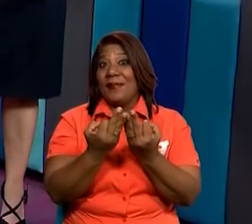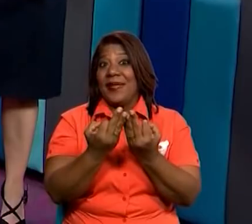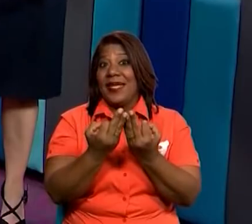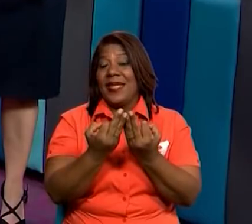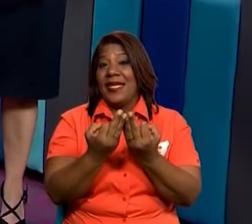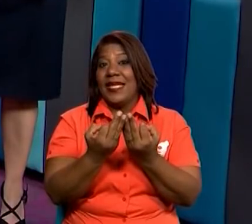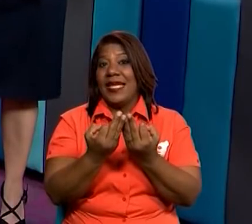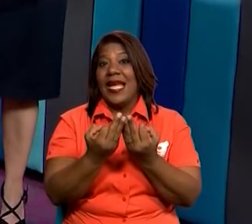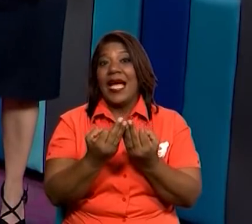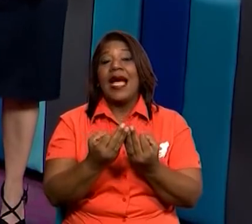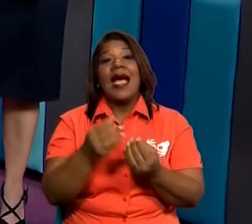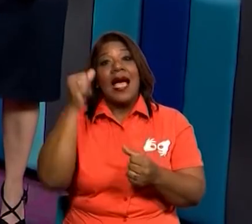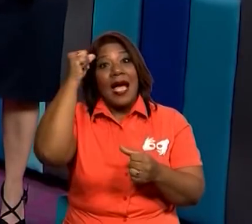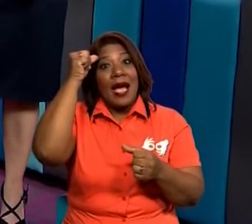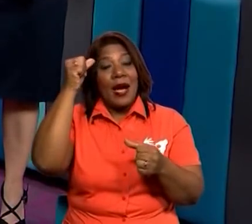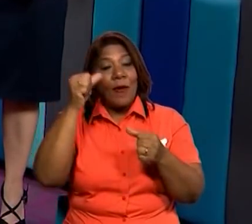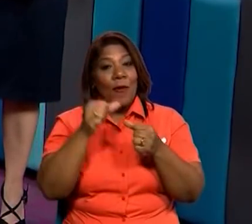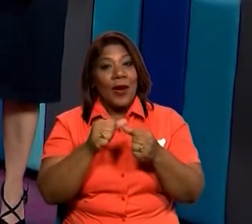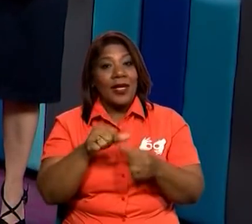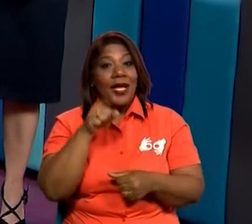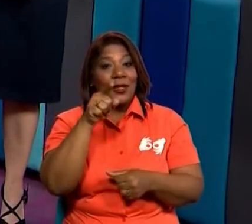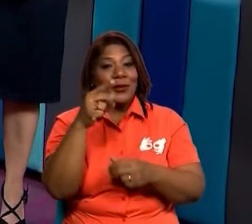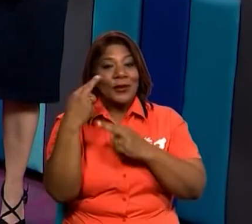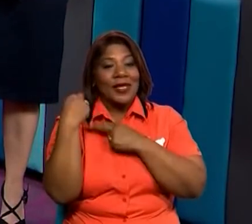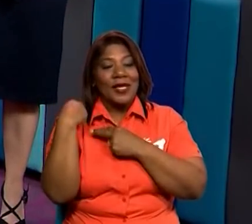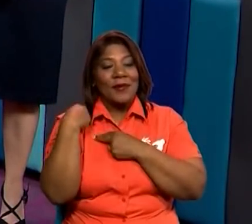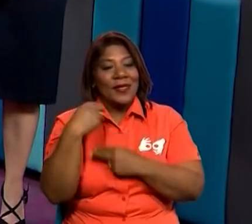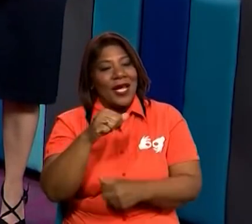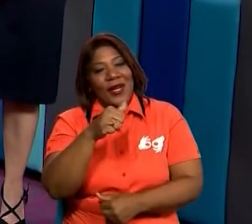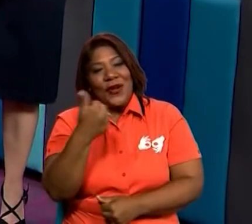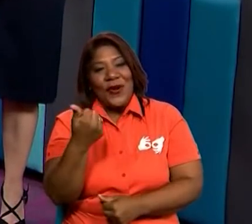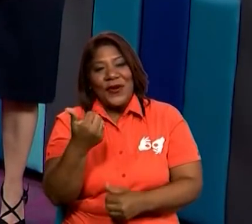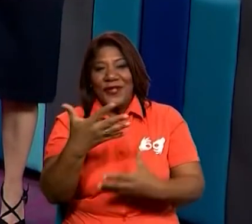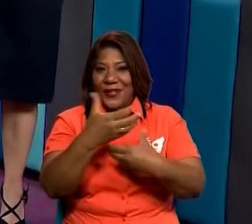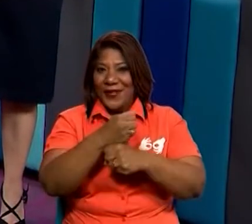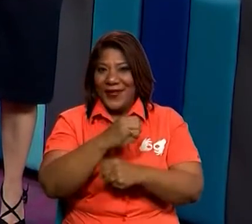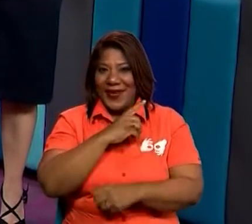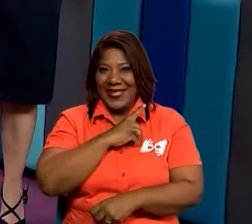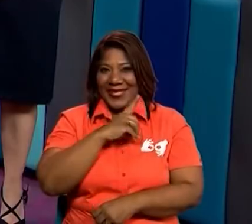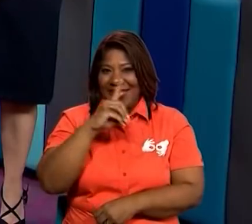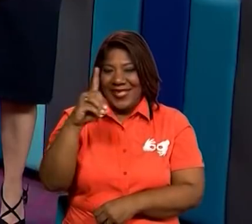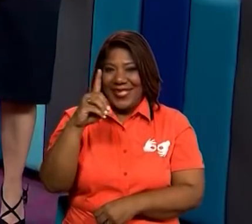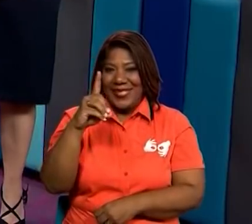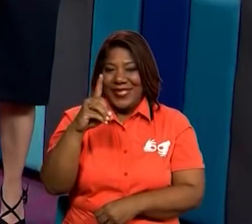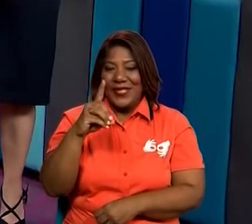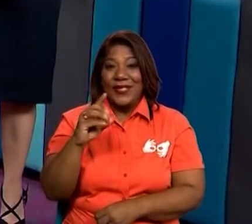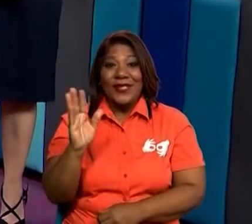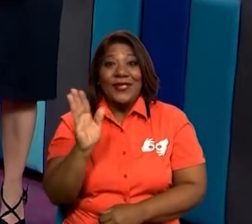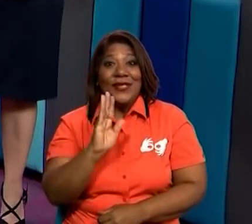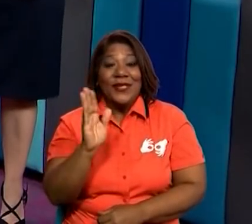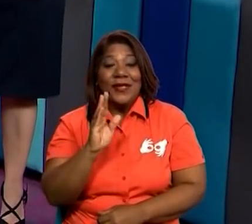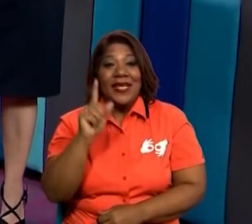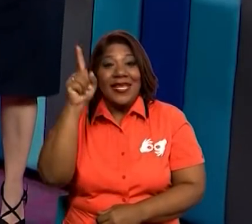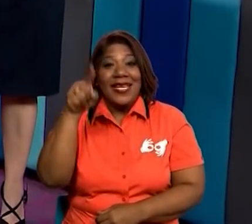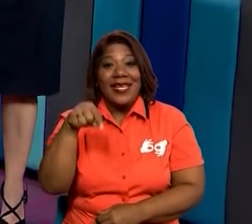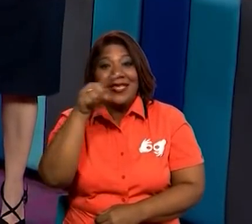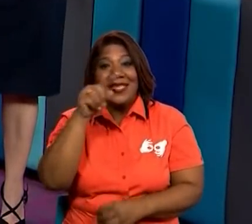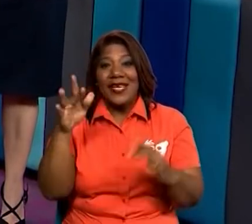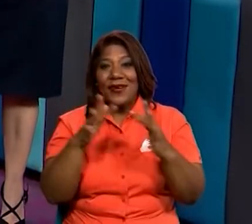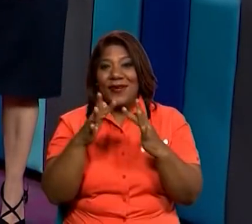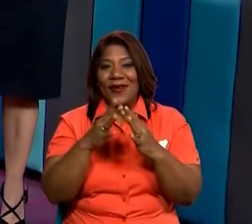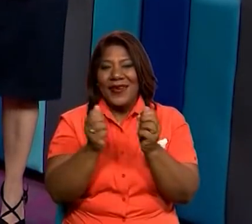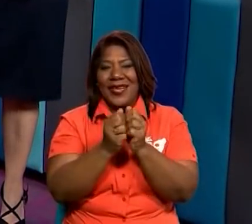quiero decirles, hagan su parte, lo demás lo hace Dios. Y nos despedimos diciendo, ¡La estrella se